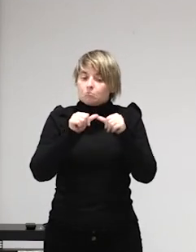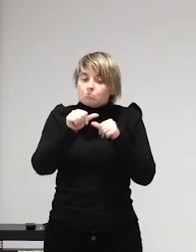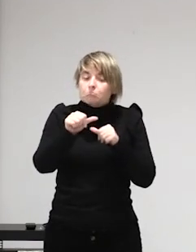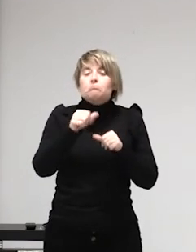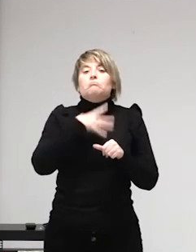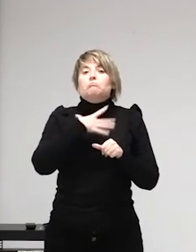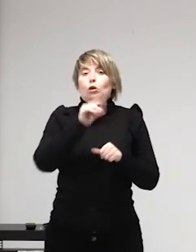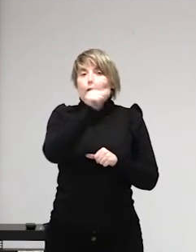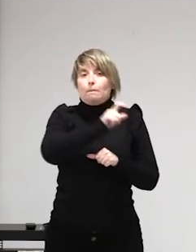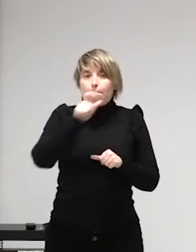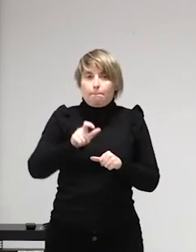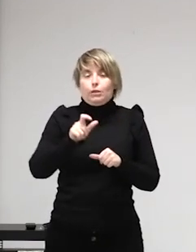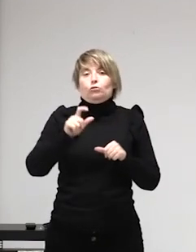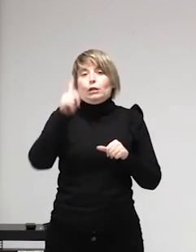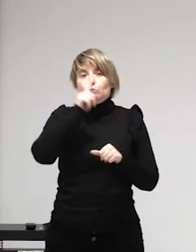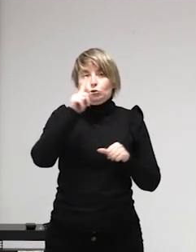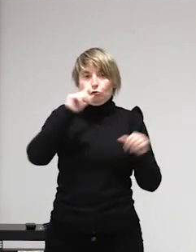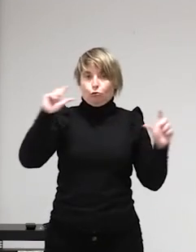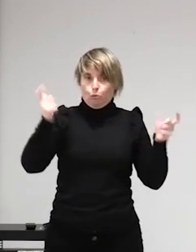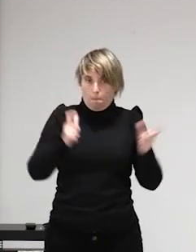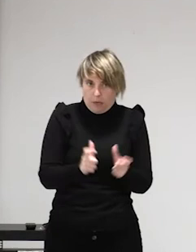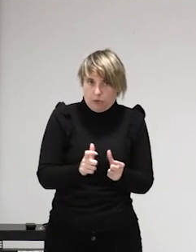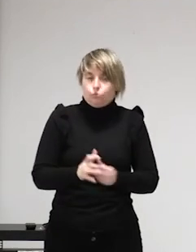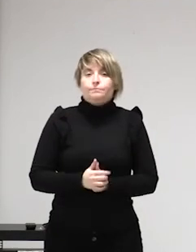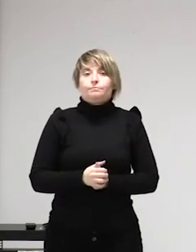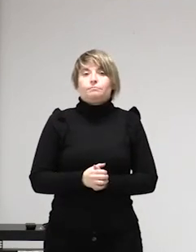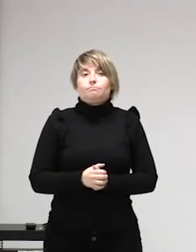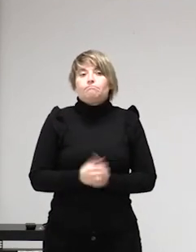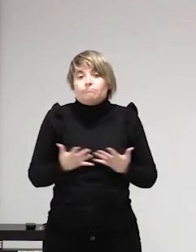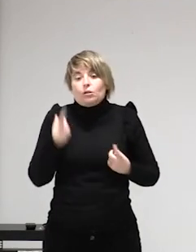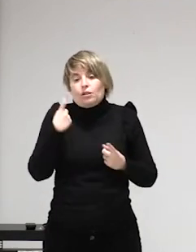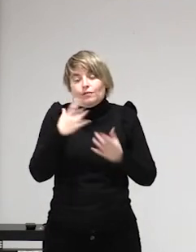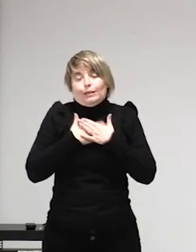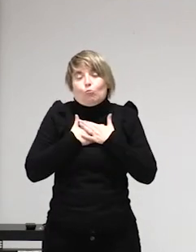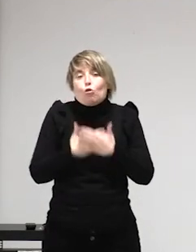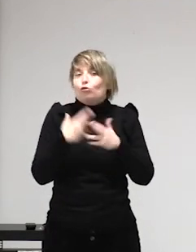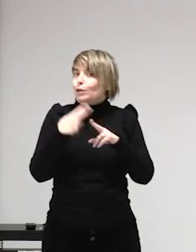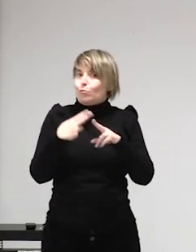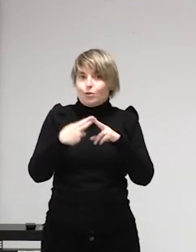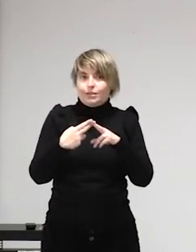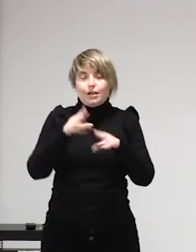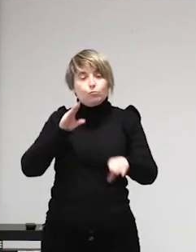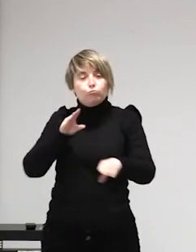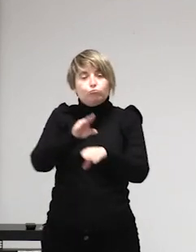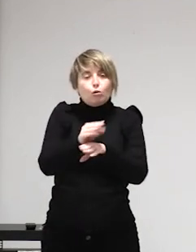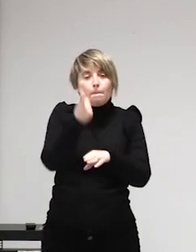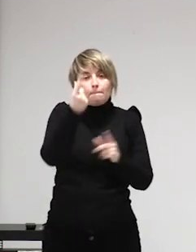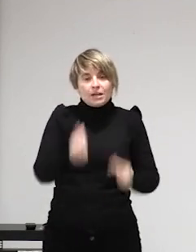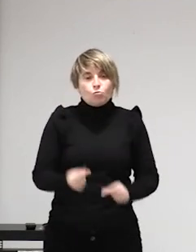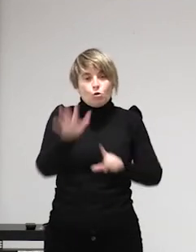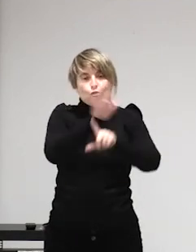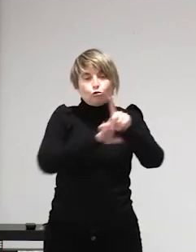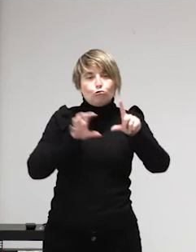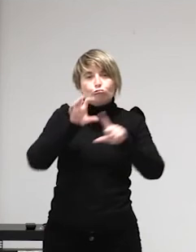cuerpo quizás también podríamos gozar de más empoderamiento y de menos de